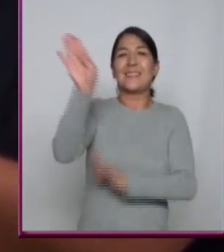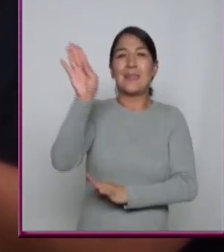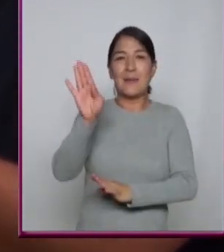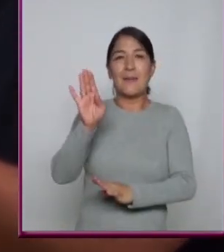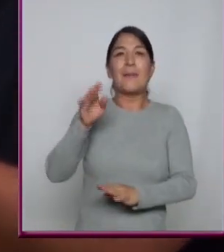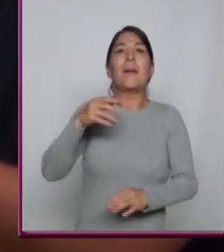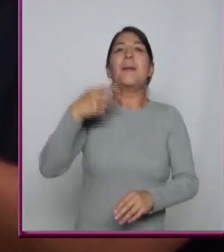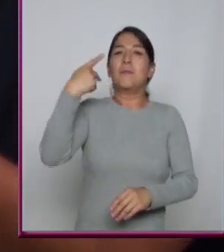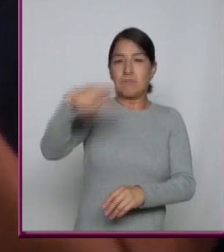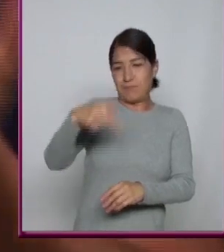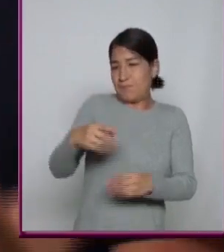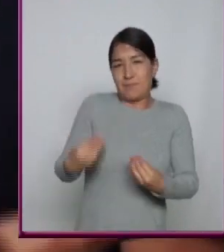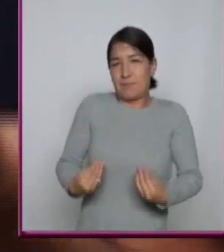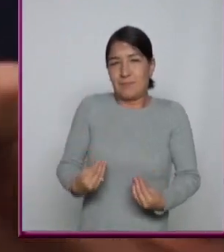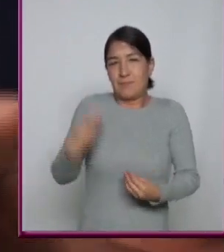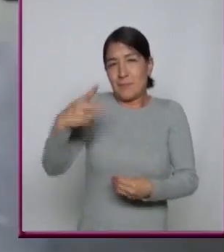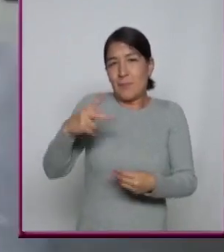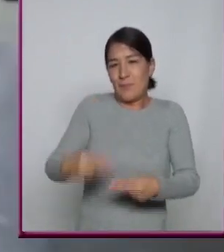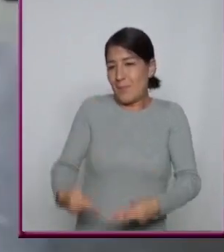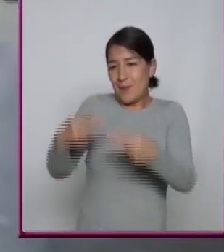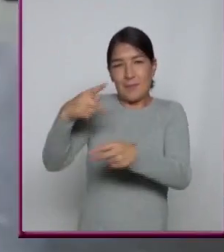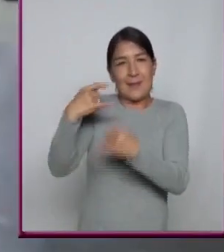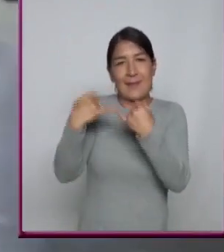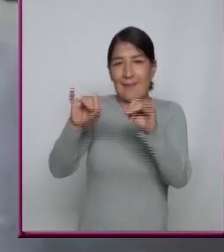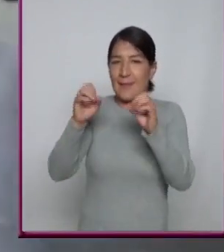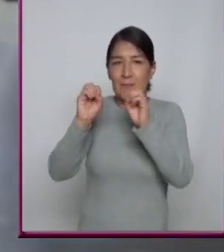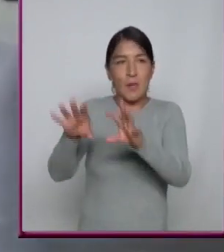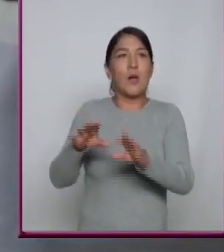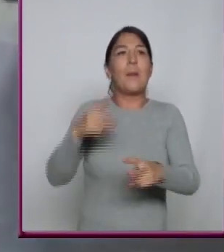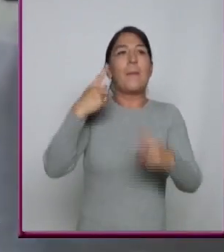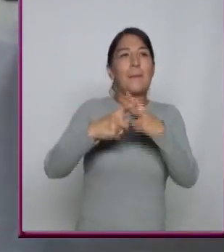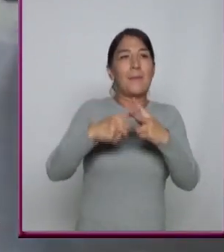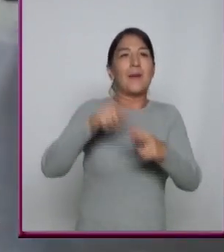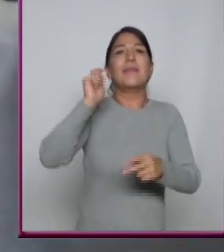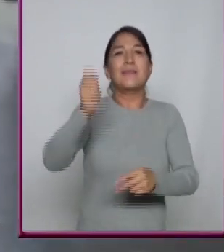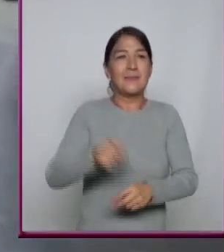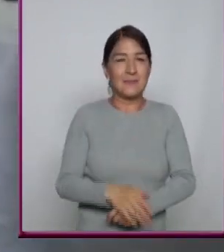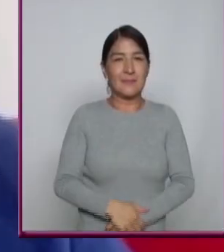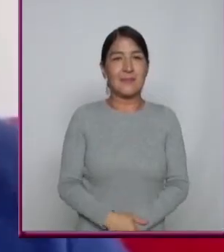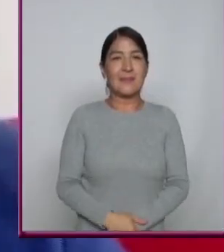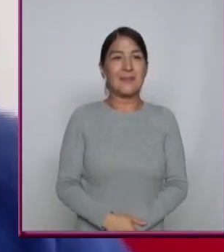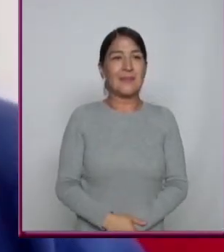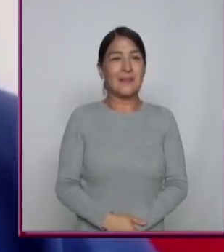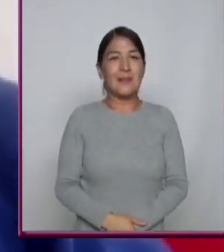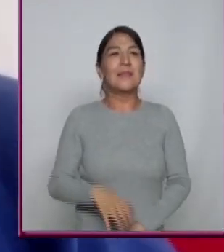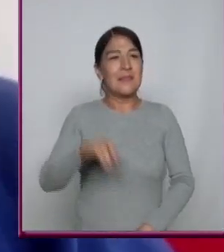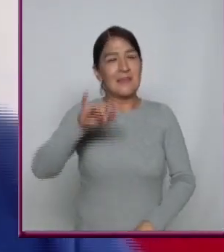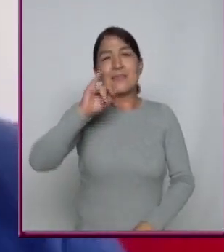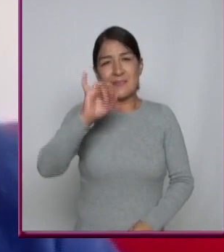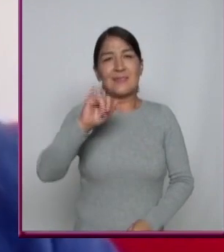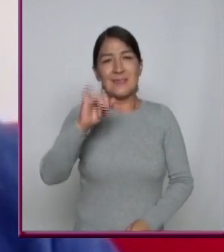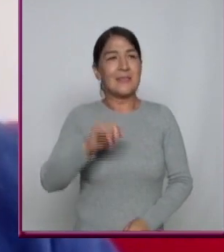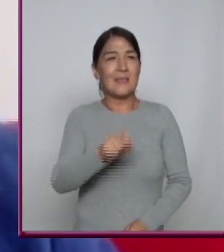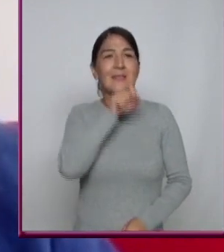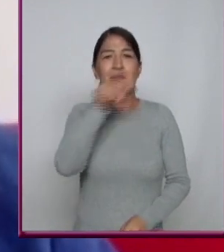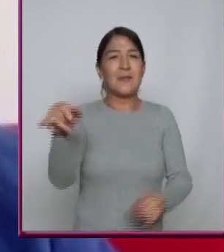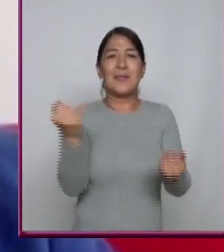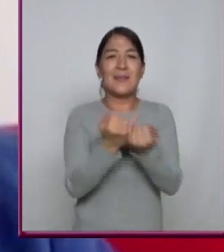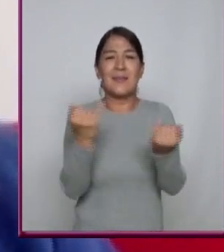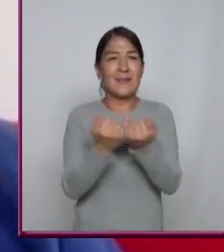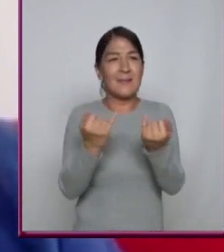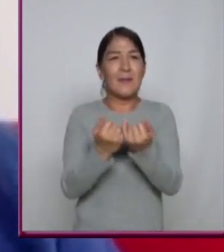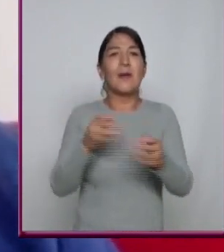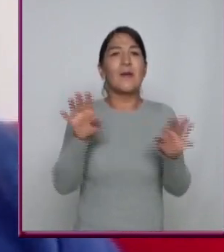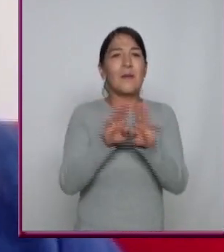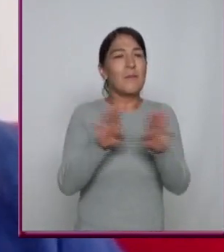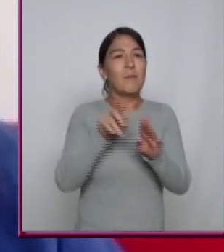Eventualmente Tener sus propios negocios La importancia Que tiene el uso De las matemáticas ¿No? Claro Claro sí O sea Va íntimamente Legado ¿No? O